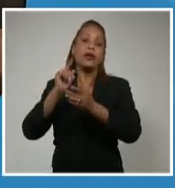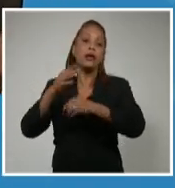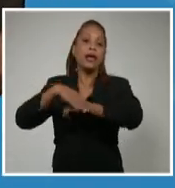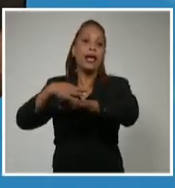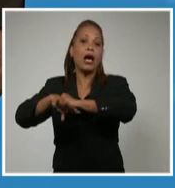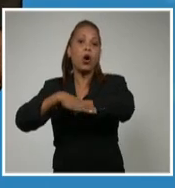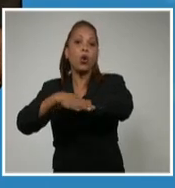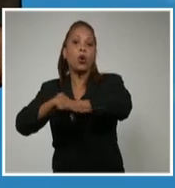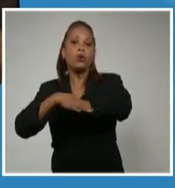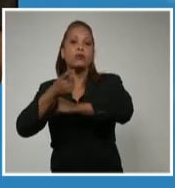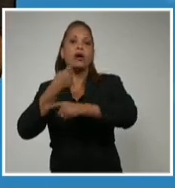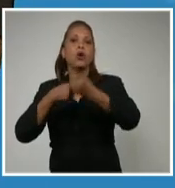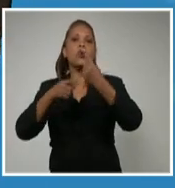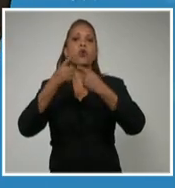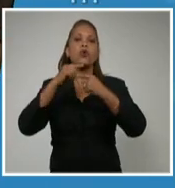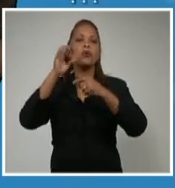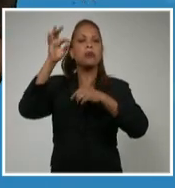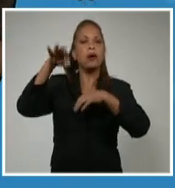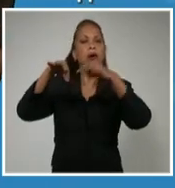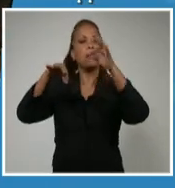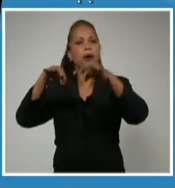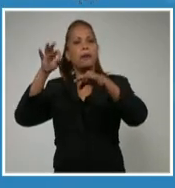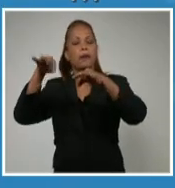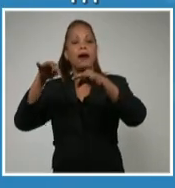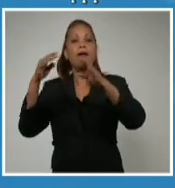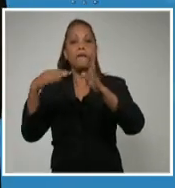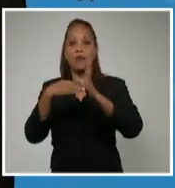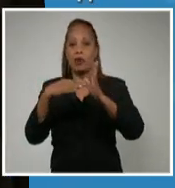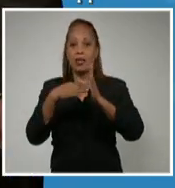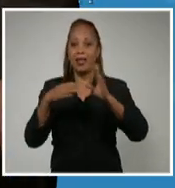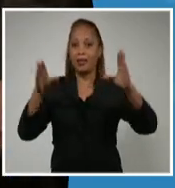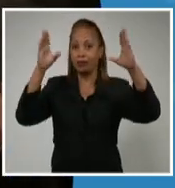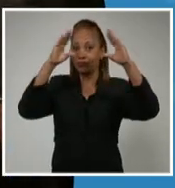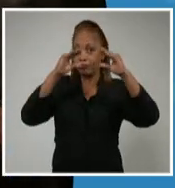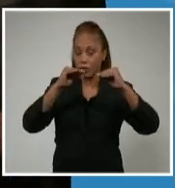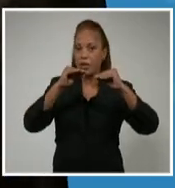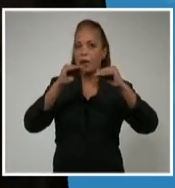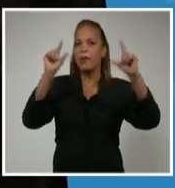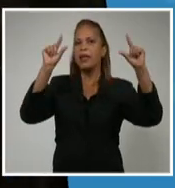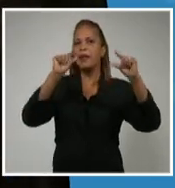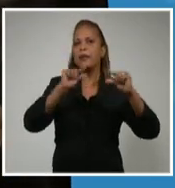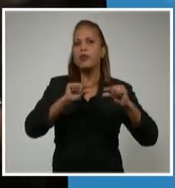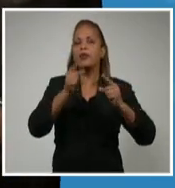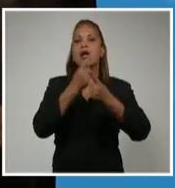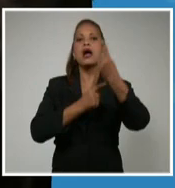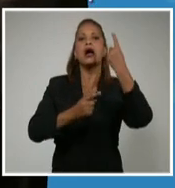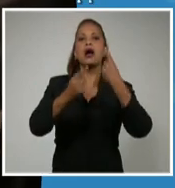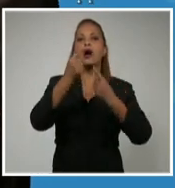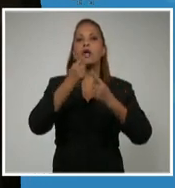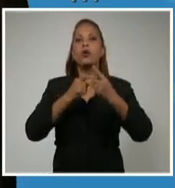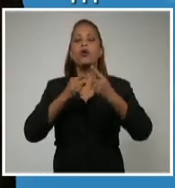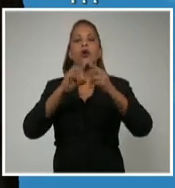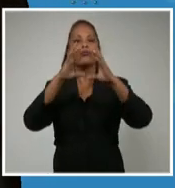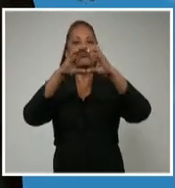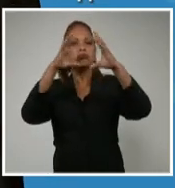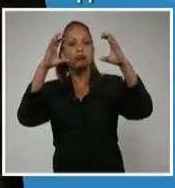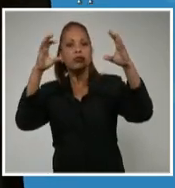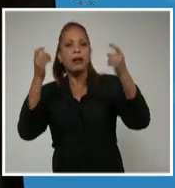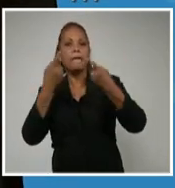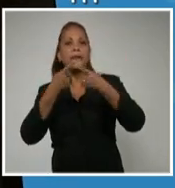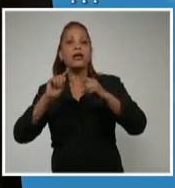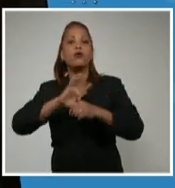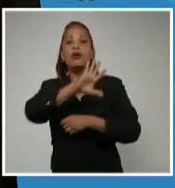aislados chubascos. Entonces, en la tarde y noche, va a haber una disminución en algunas localidades de la nubosidad, pero más bien cielos